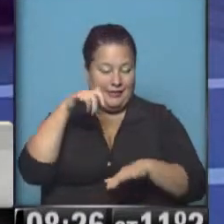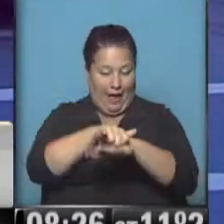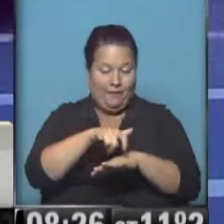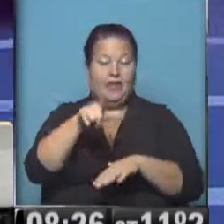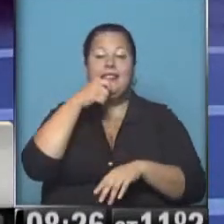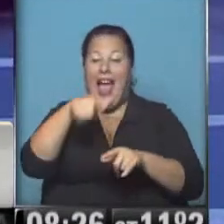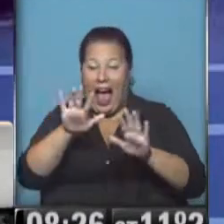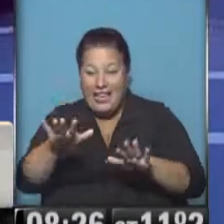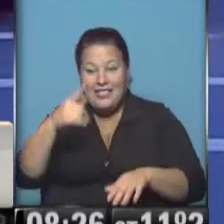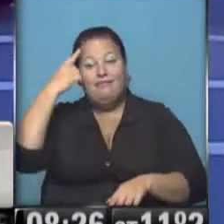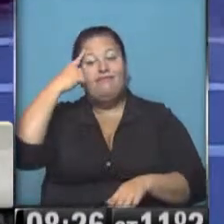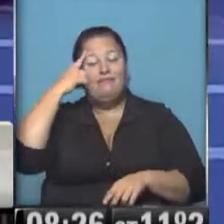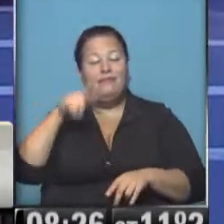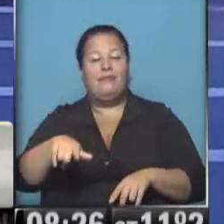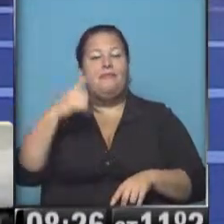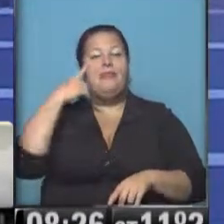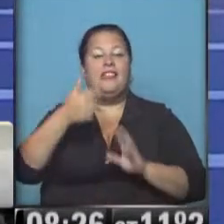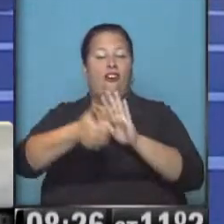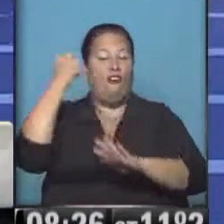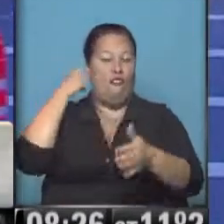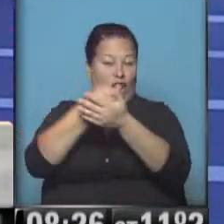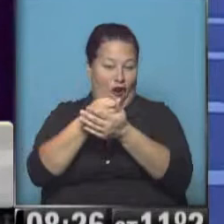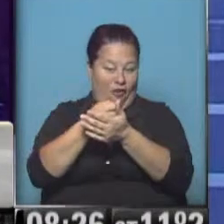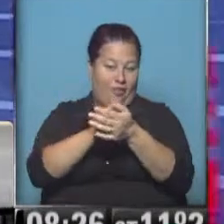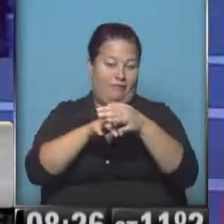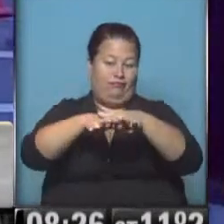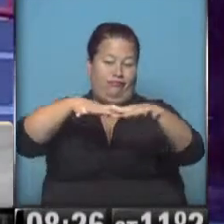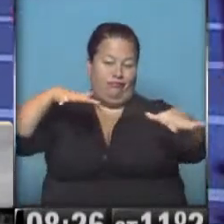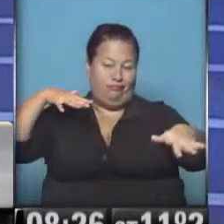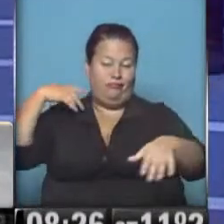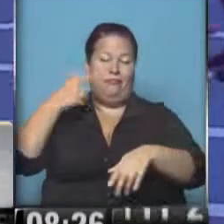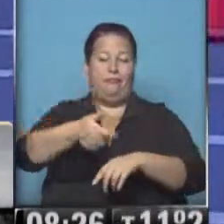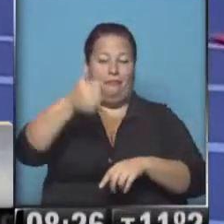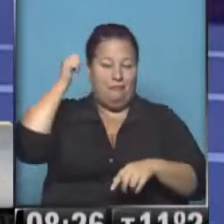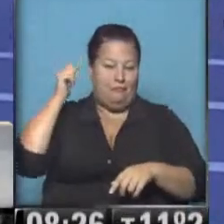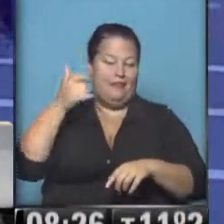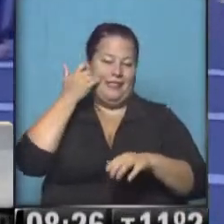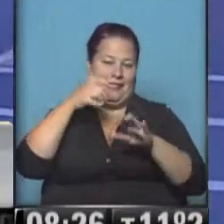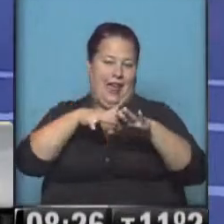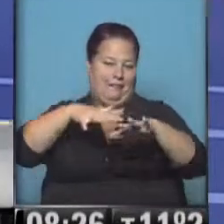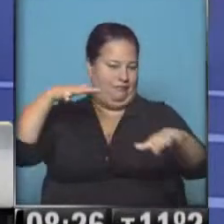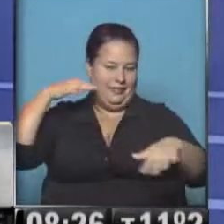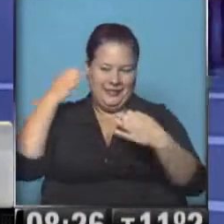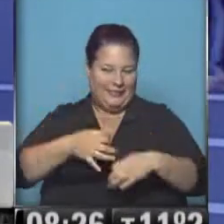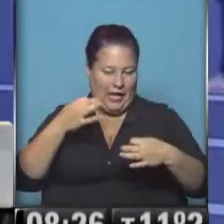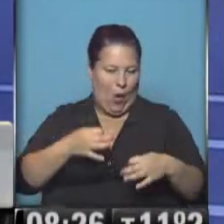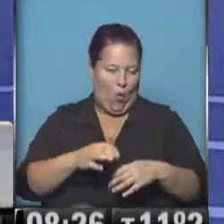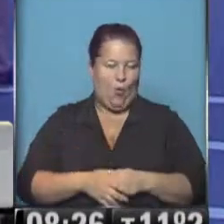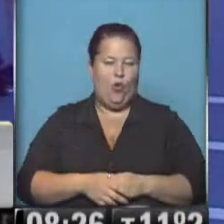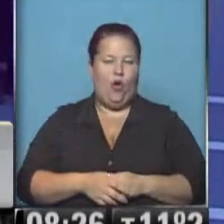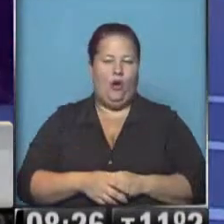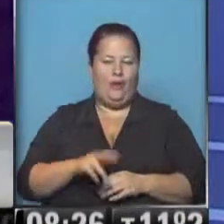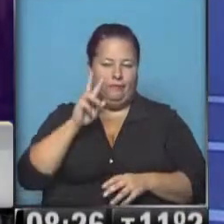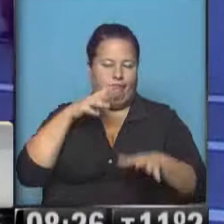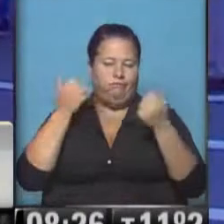aquí, imagínense a las espaldas nuestras, varias cuadras para atrás, ya comienza a verse realmente un